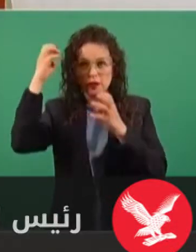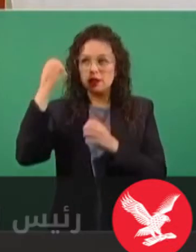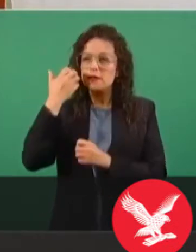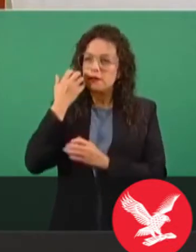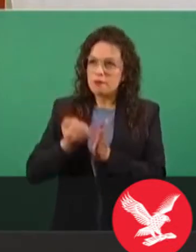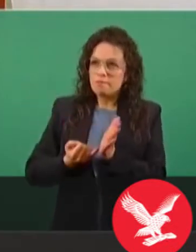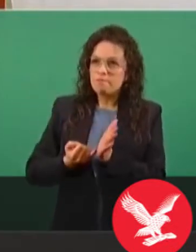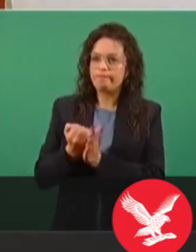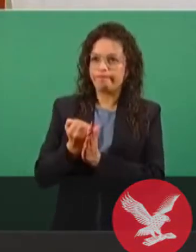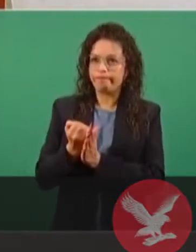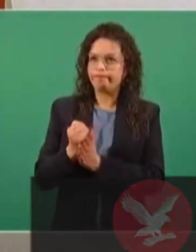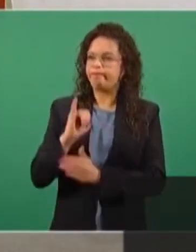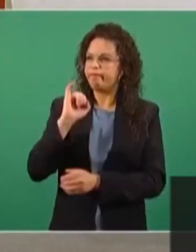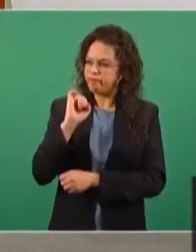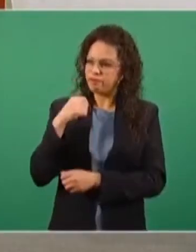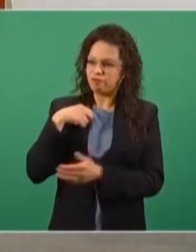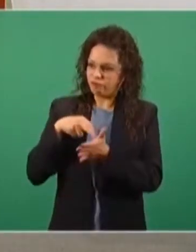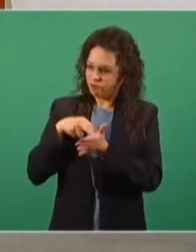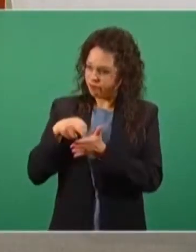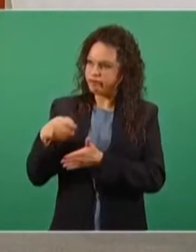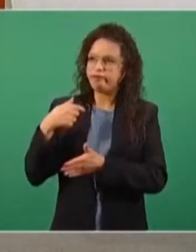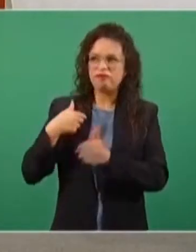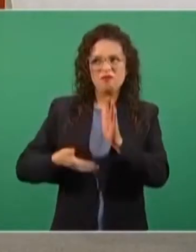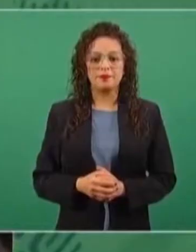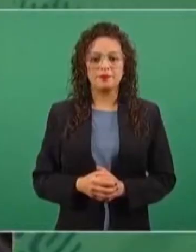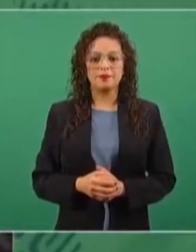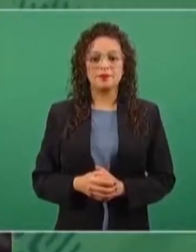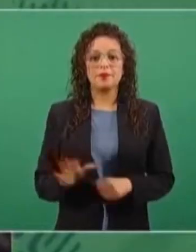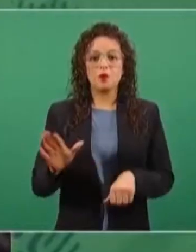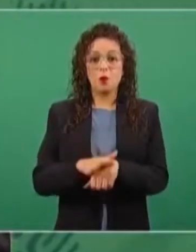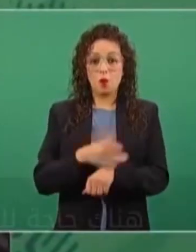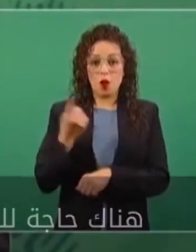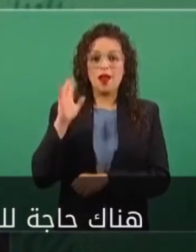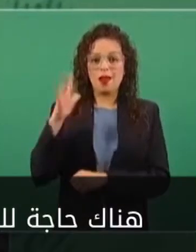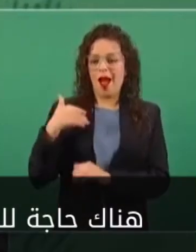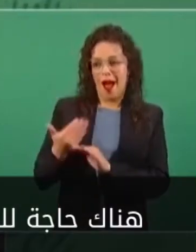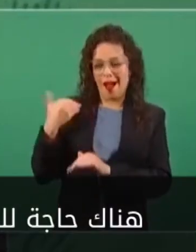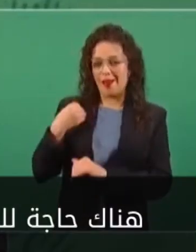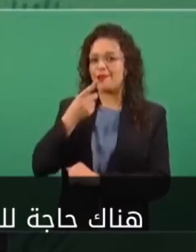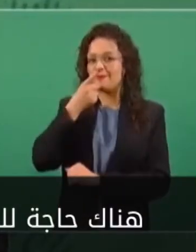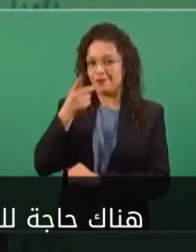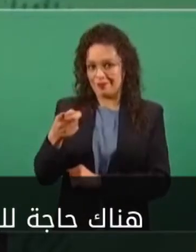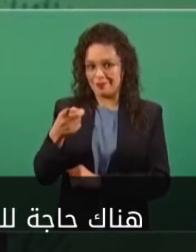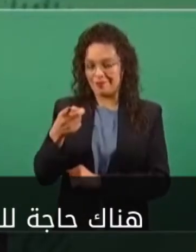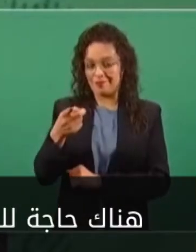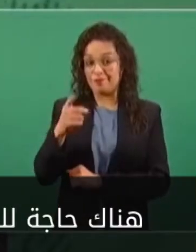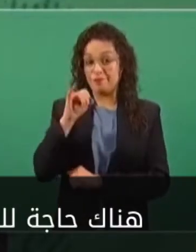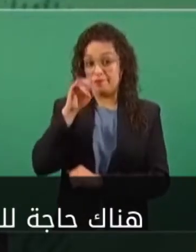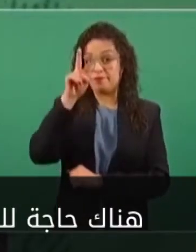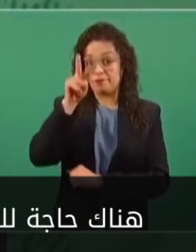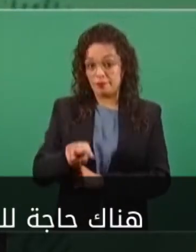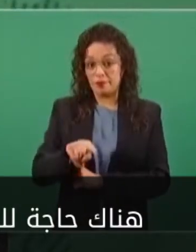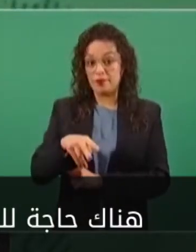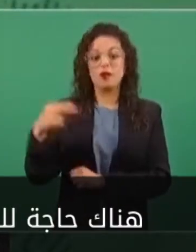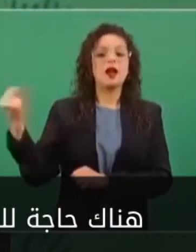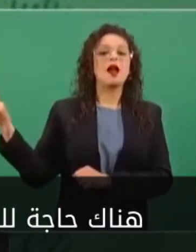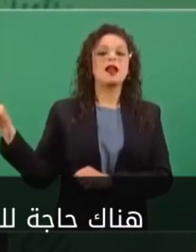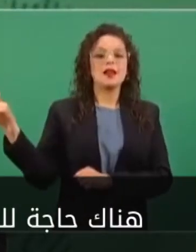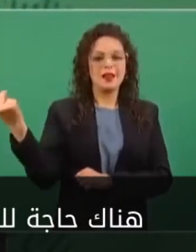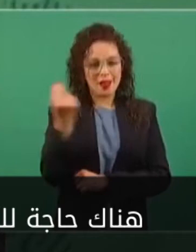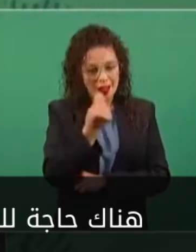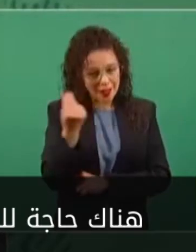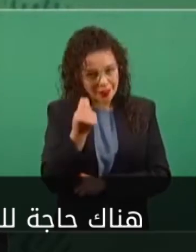por… Se requiere la fuerza de trabajo